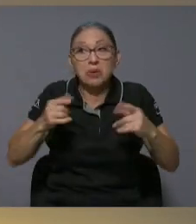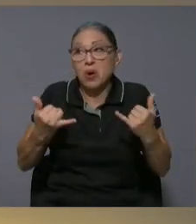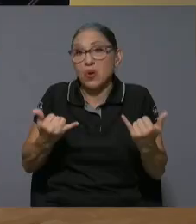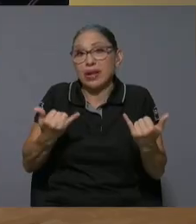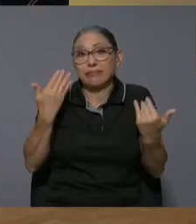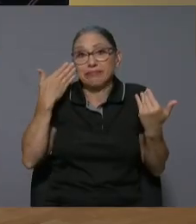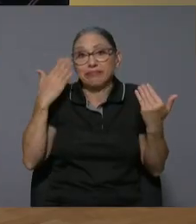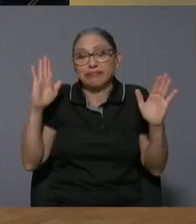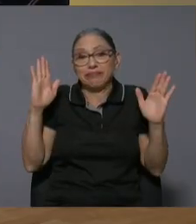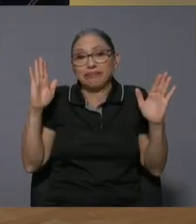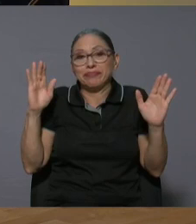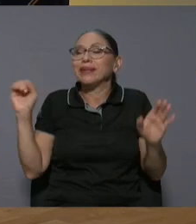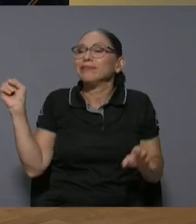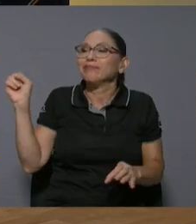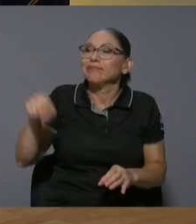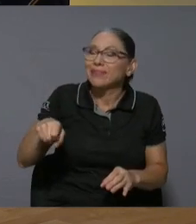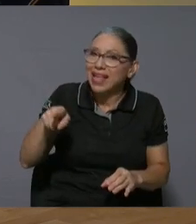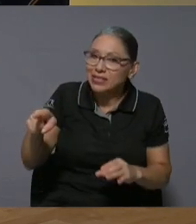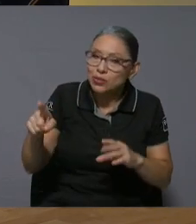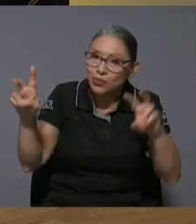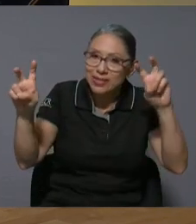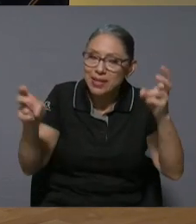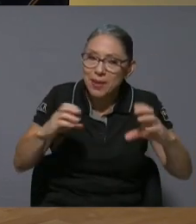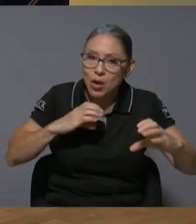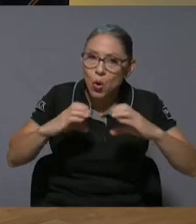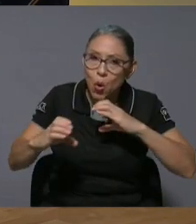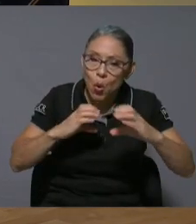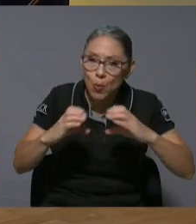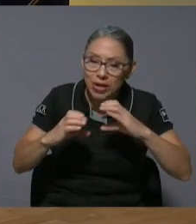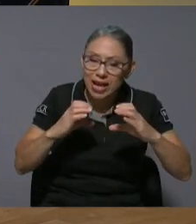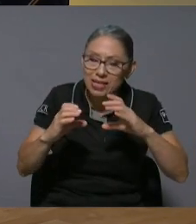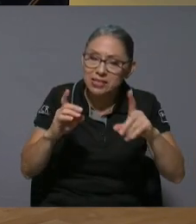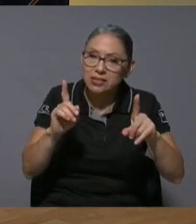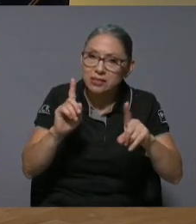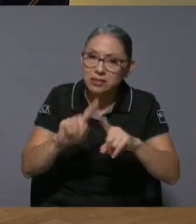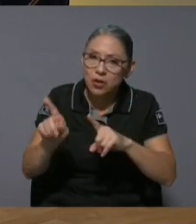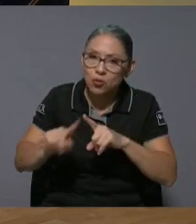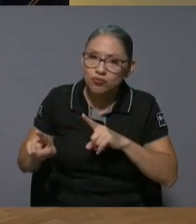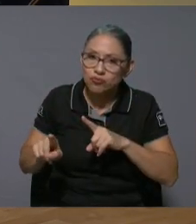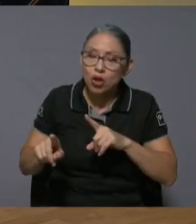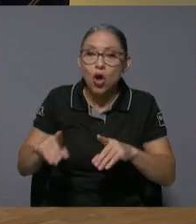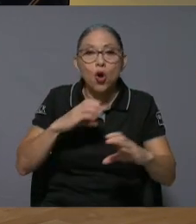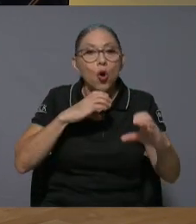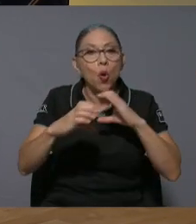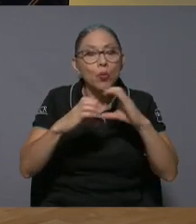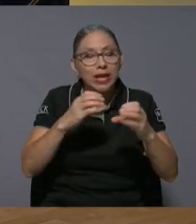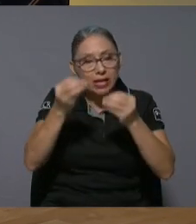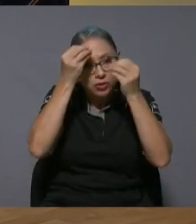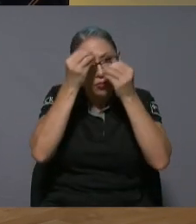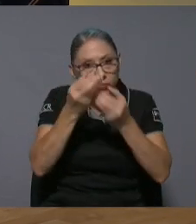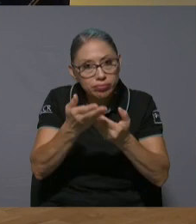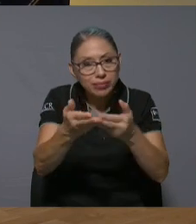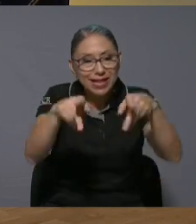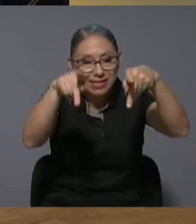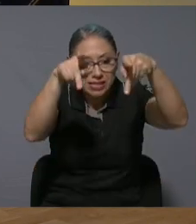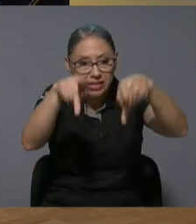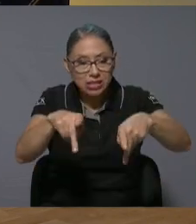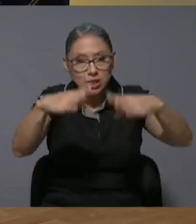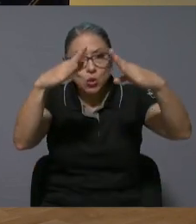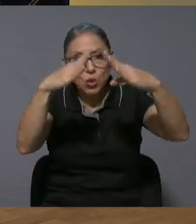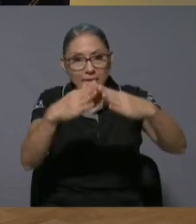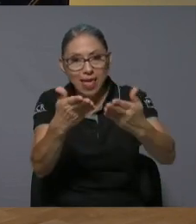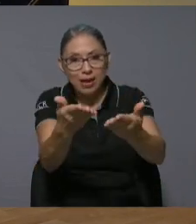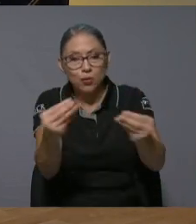es bueno y es un tema de comunicación yo digo en varias vías uno al ciudadano que es el más importante que es el que finalmente